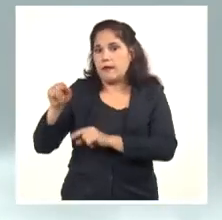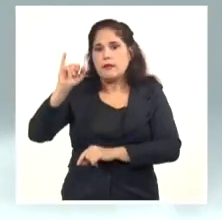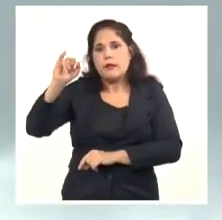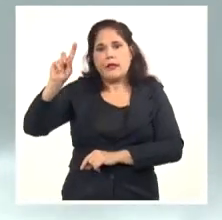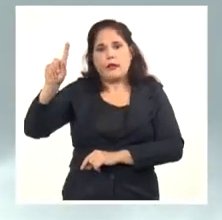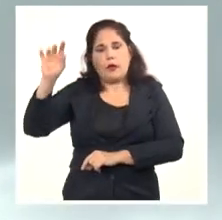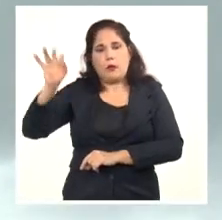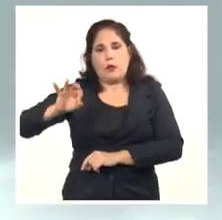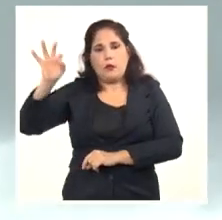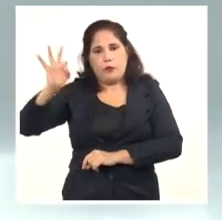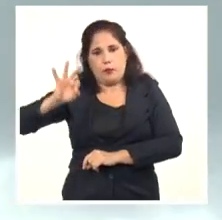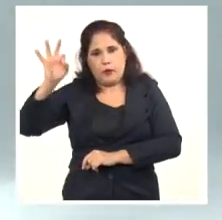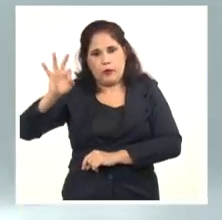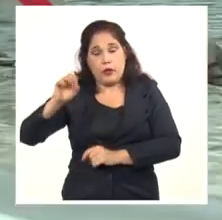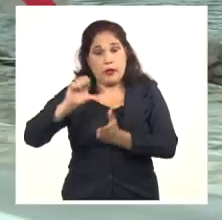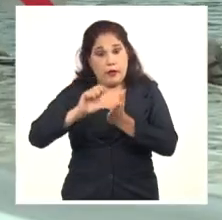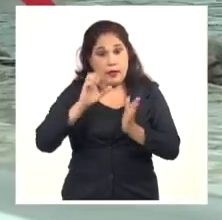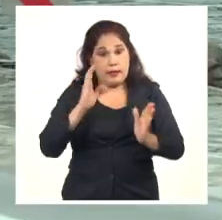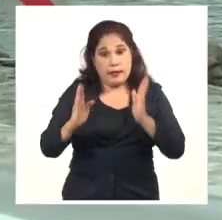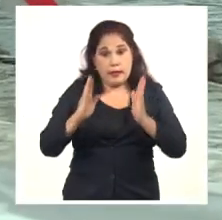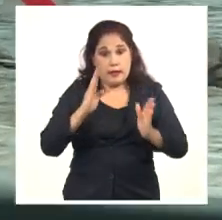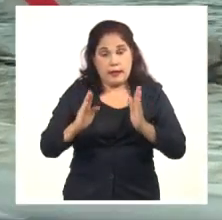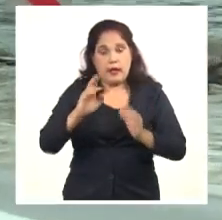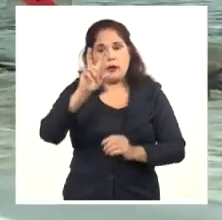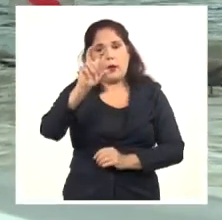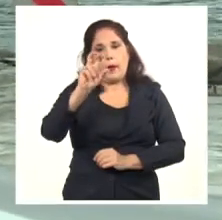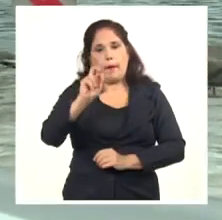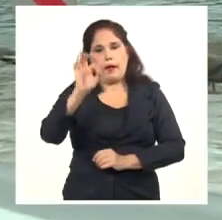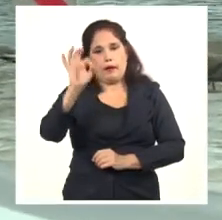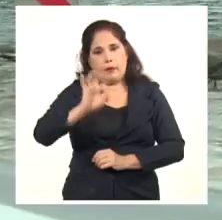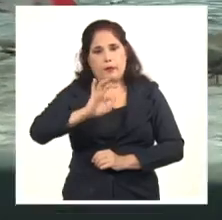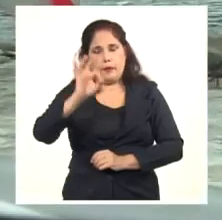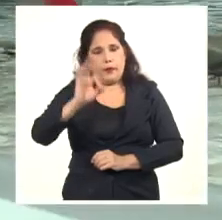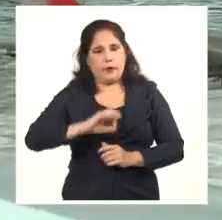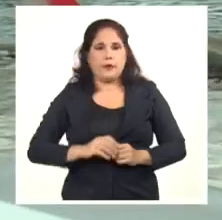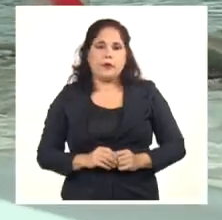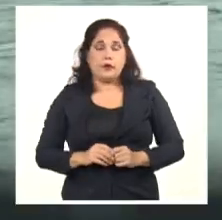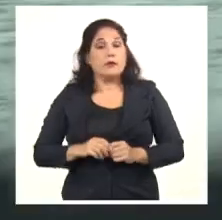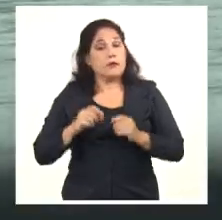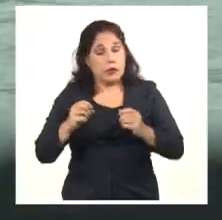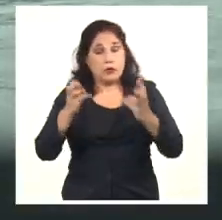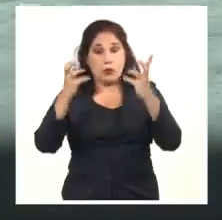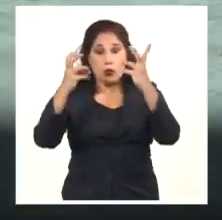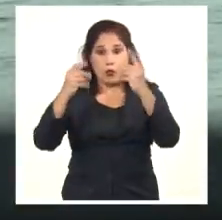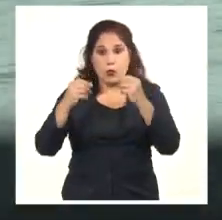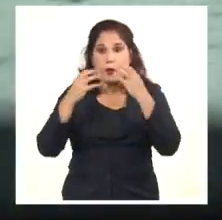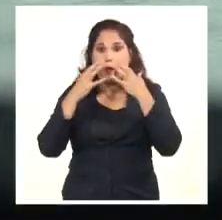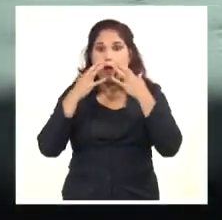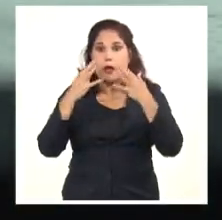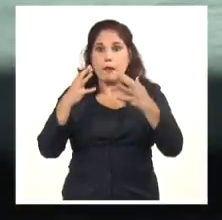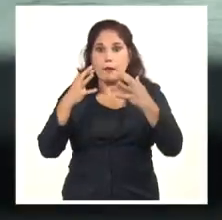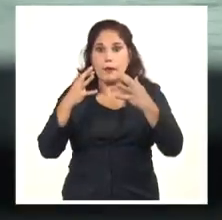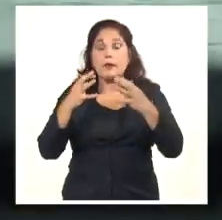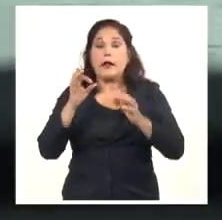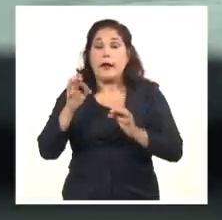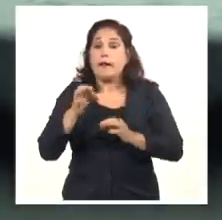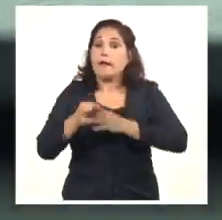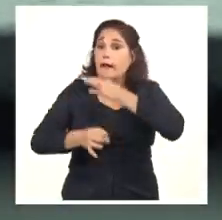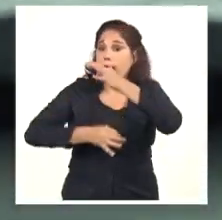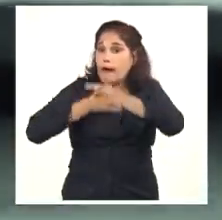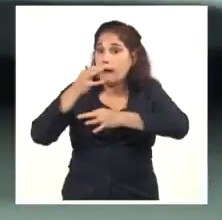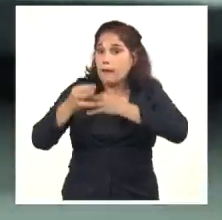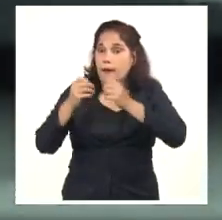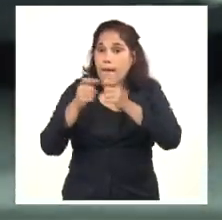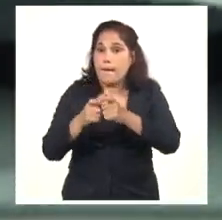% y en el centro el 20%. Valores que, como explican especialistas, pudieran